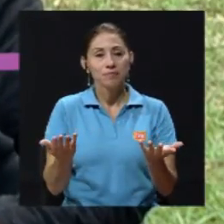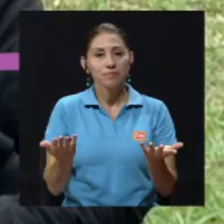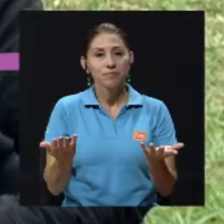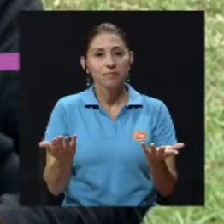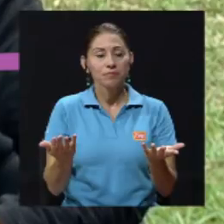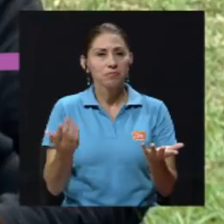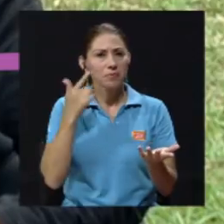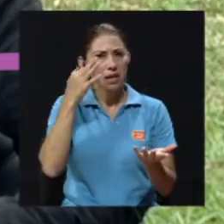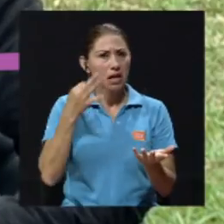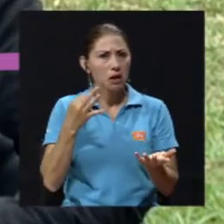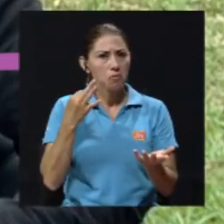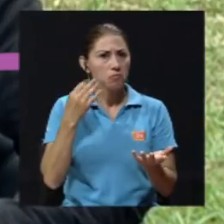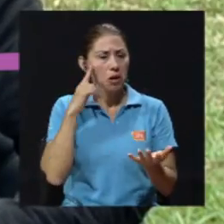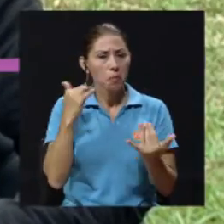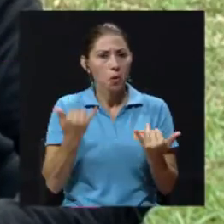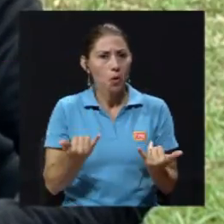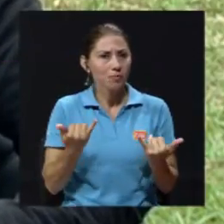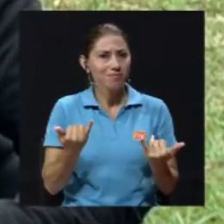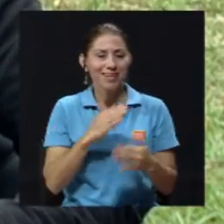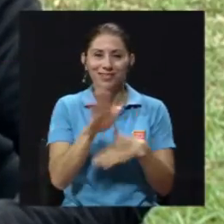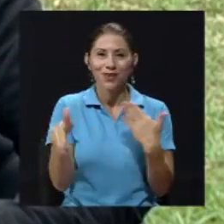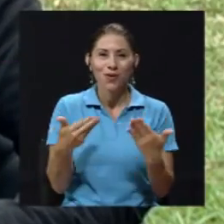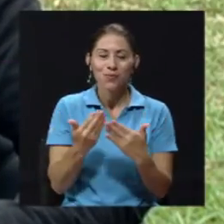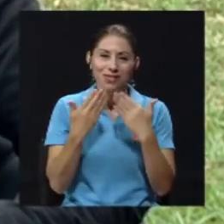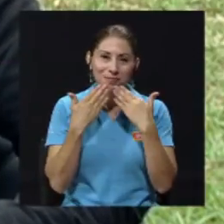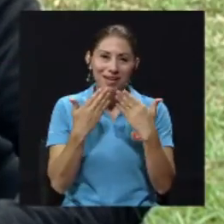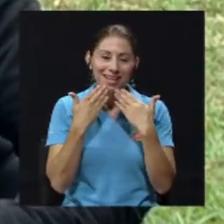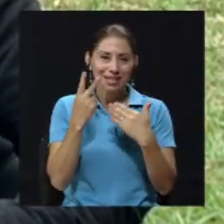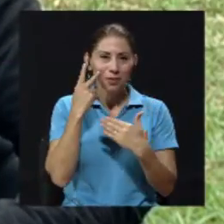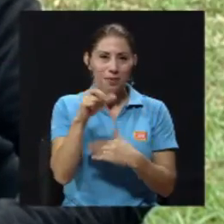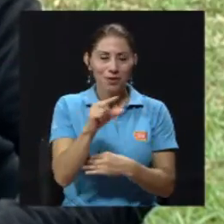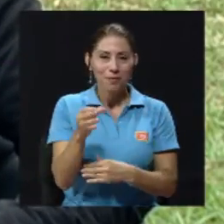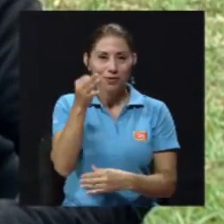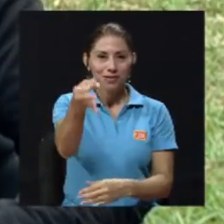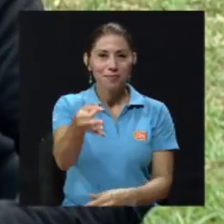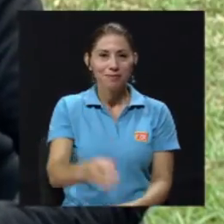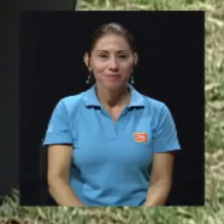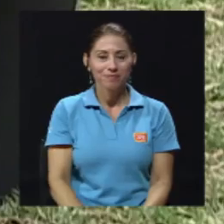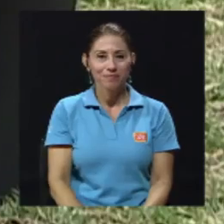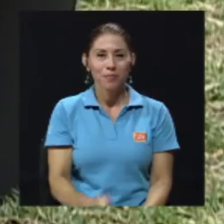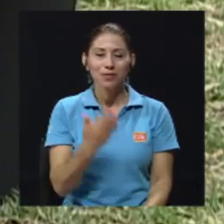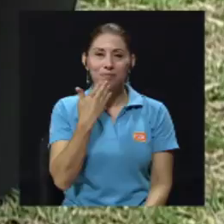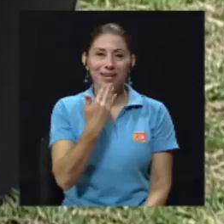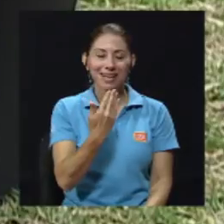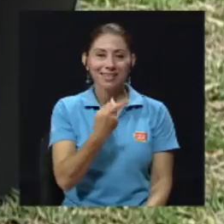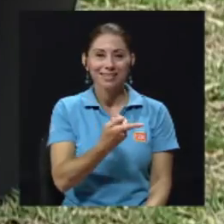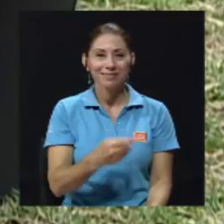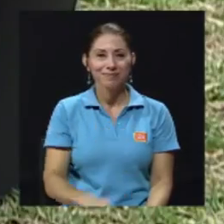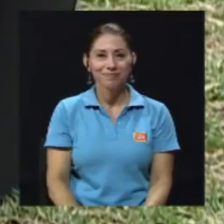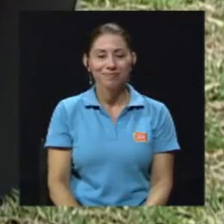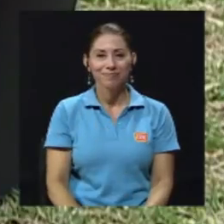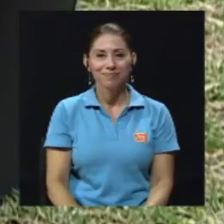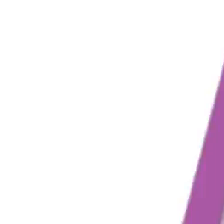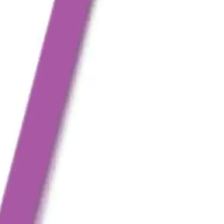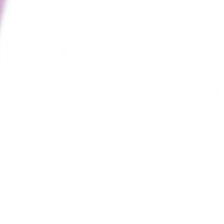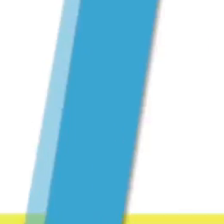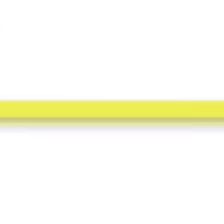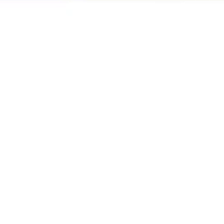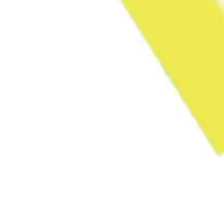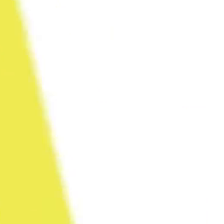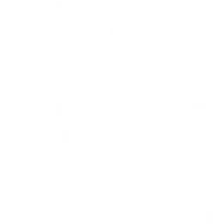Y creo que por hoy es todo. Muchísimas gracias y nos vemos la próxima. Muchas gracias. Muchísimas gracias, doctora. Con gusto.